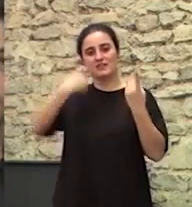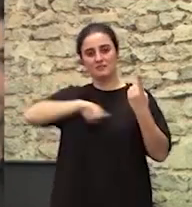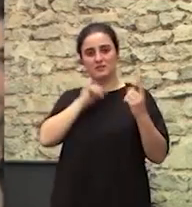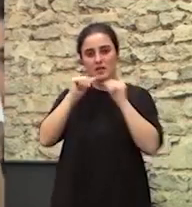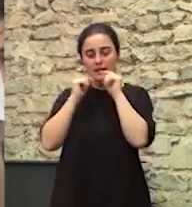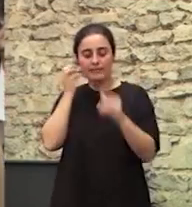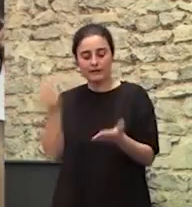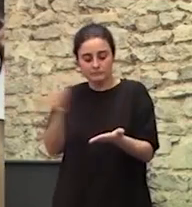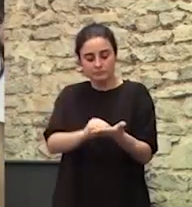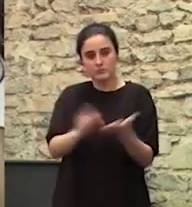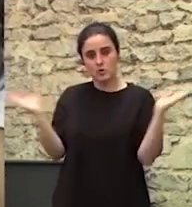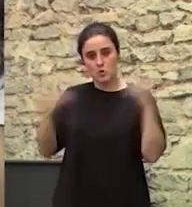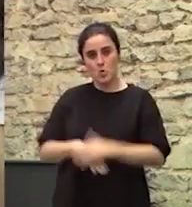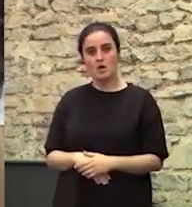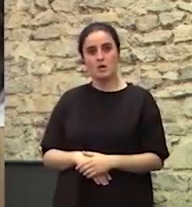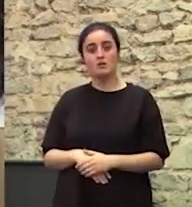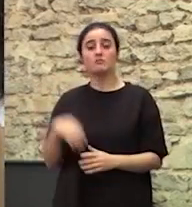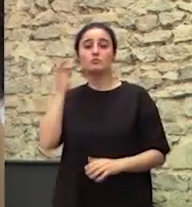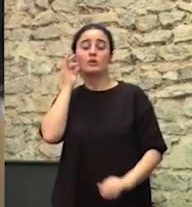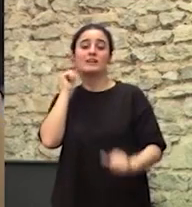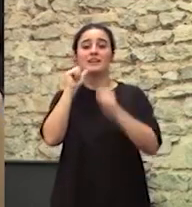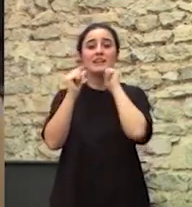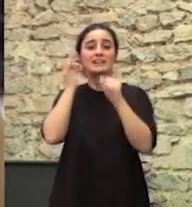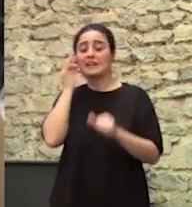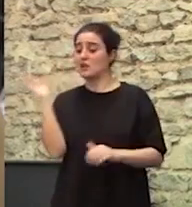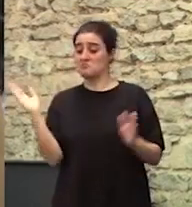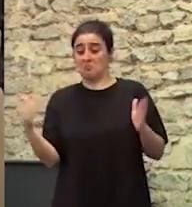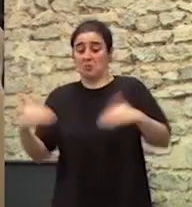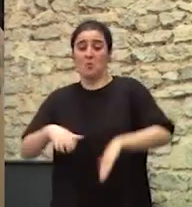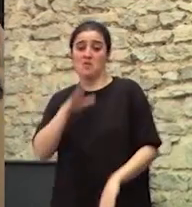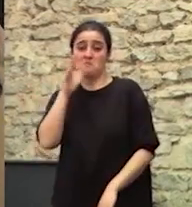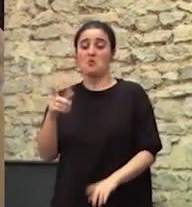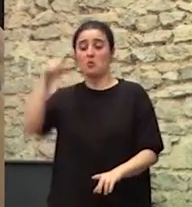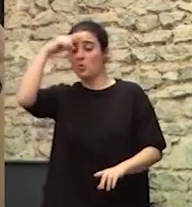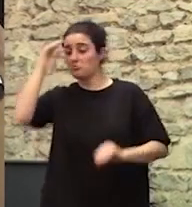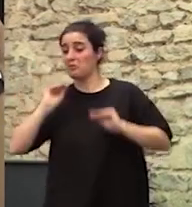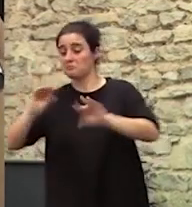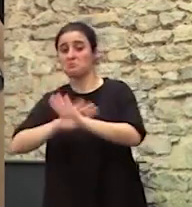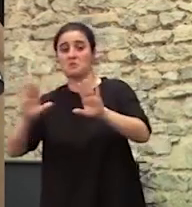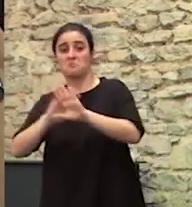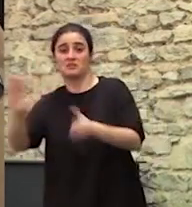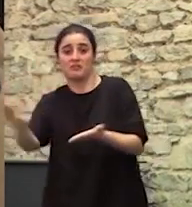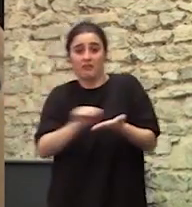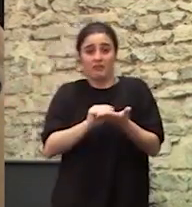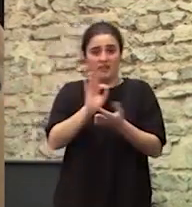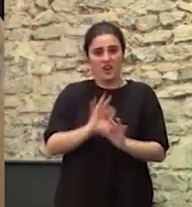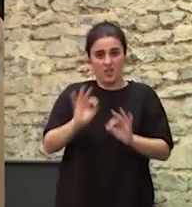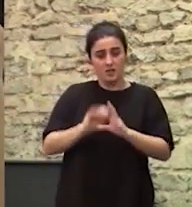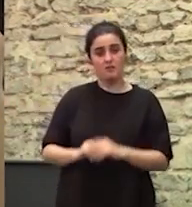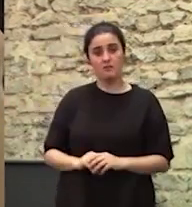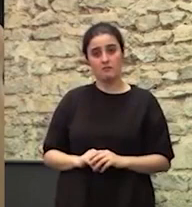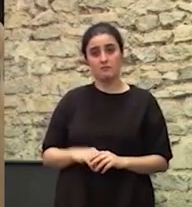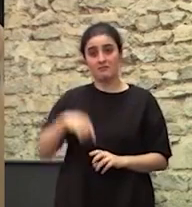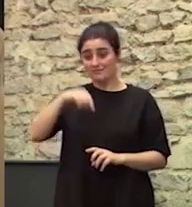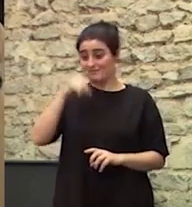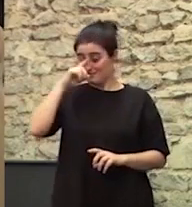gitanas no le pasa eso Y si le pasa es porque es su cultura Y eso no se recoge Es el primer año que